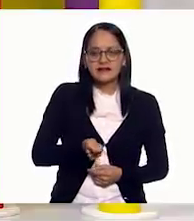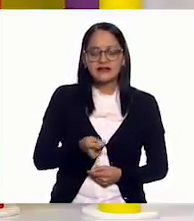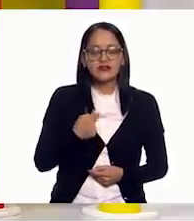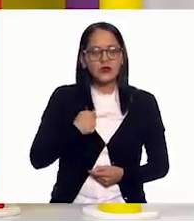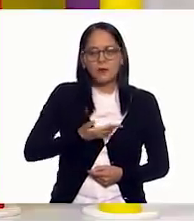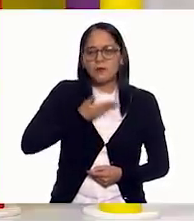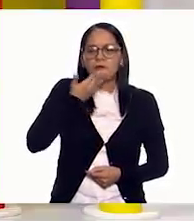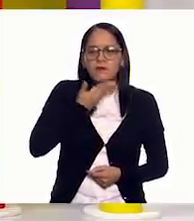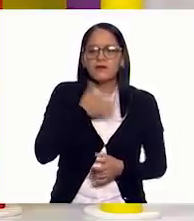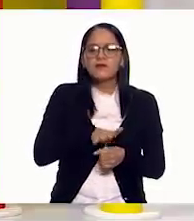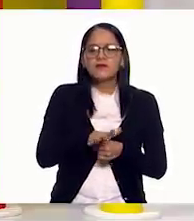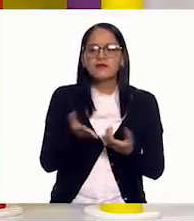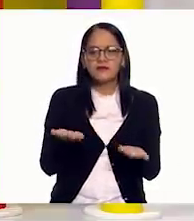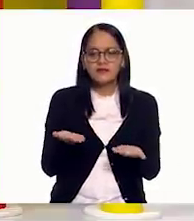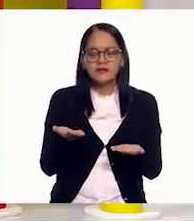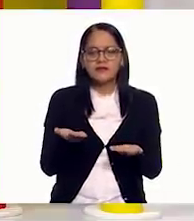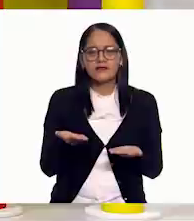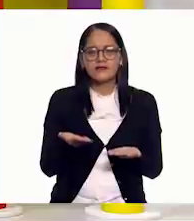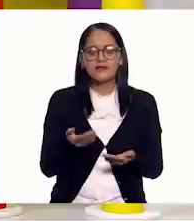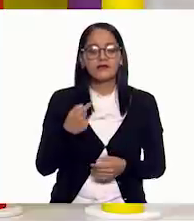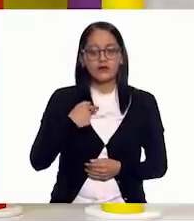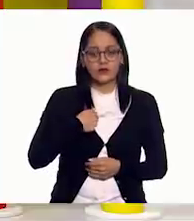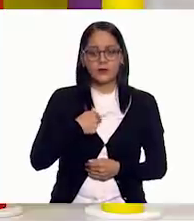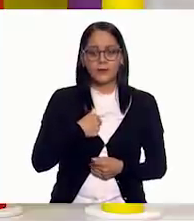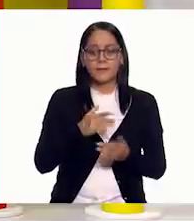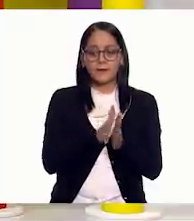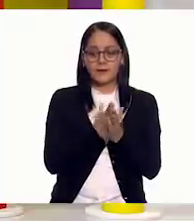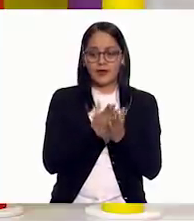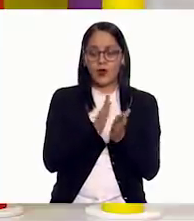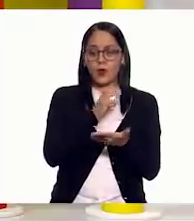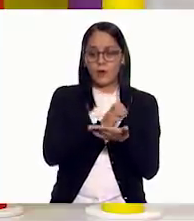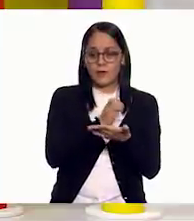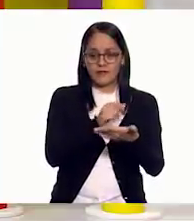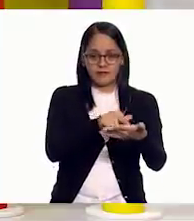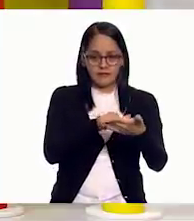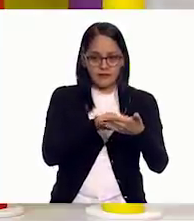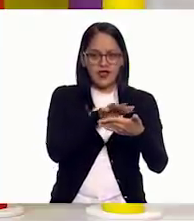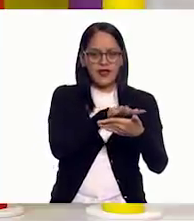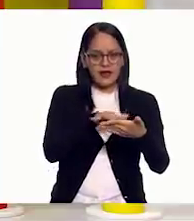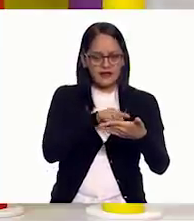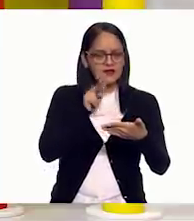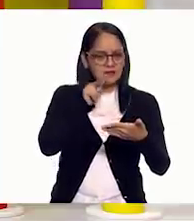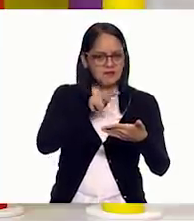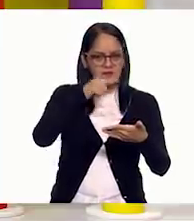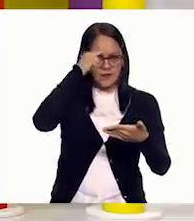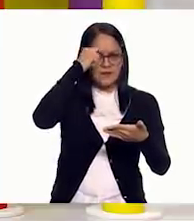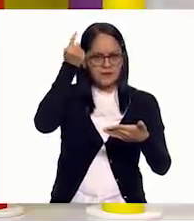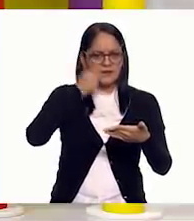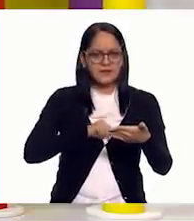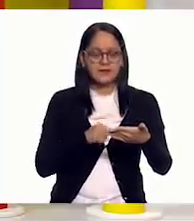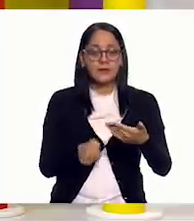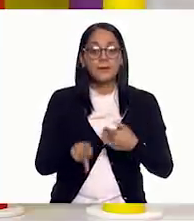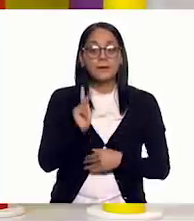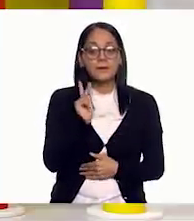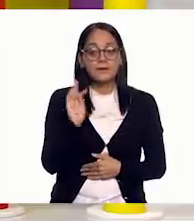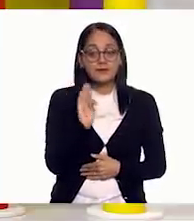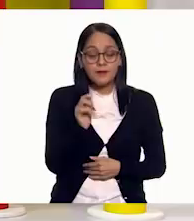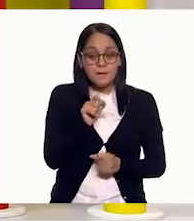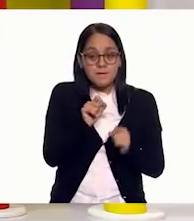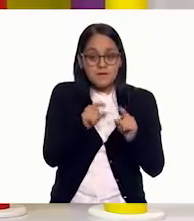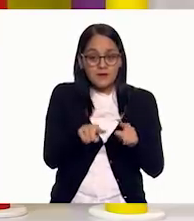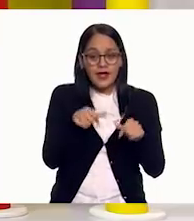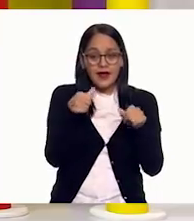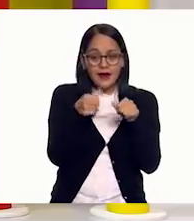acostumbrado a ver... ...lo que tenía en mi cuaderno y así lo podía leer más fácilmente. Pero si esa misma